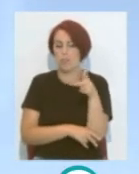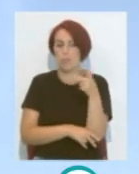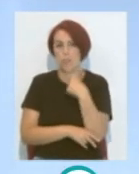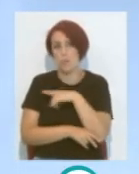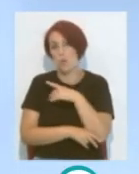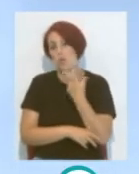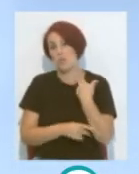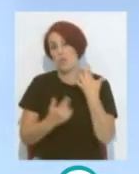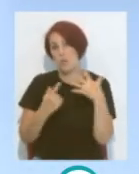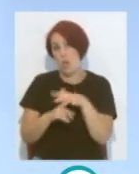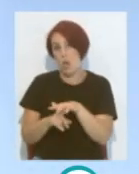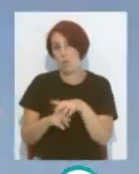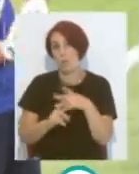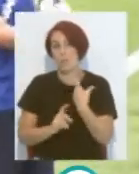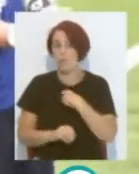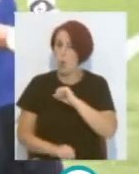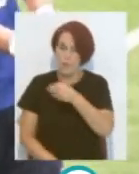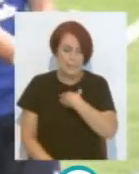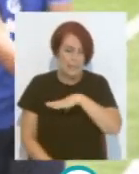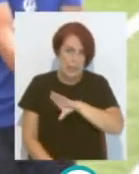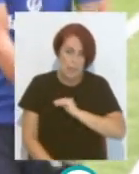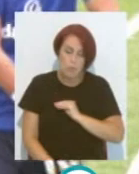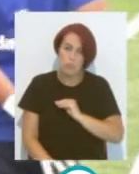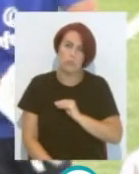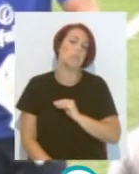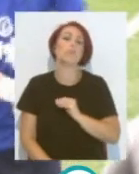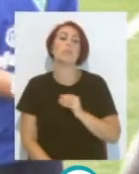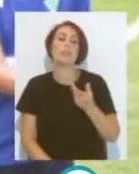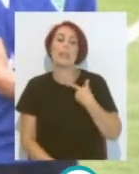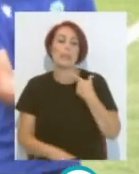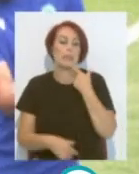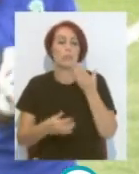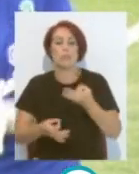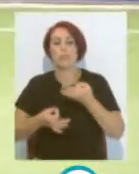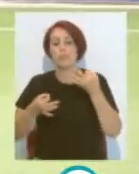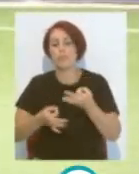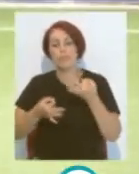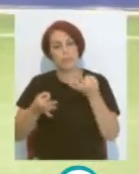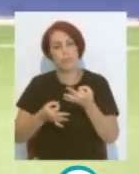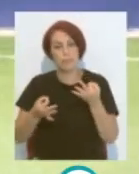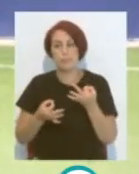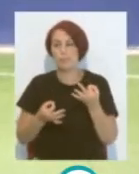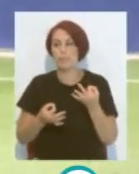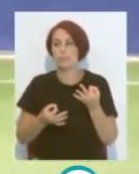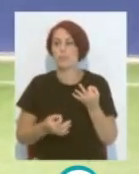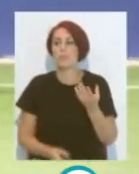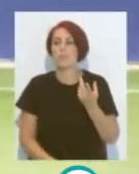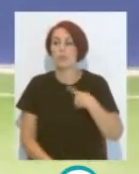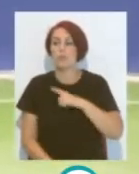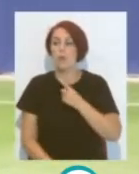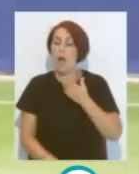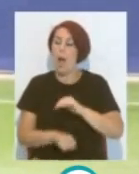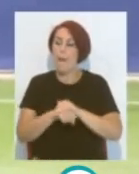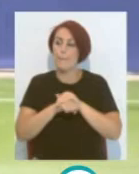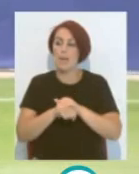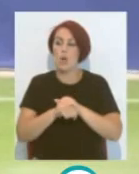Perfectamente La situación Del club Nos hacemos cargo Y decimos siempre Que la hipareja No es rigurosa Y vemos A nuestro buen